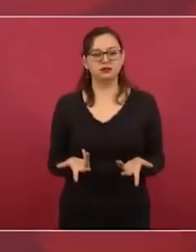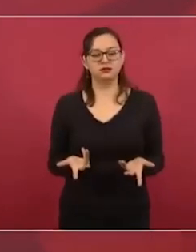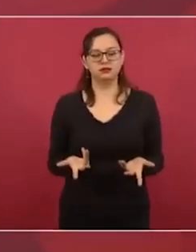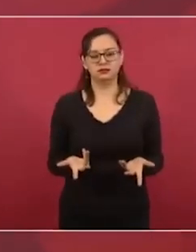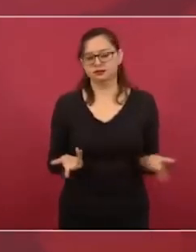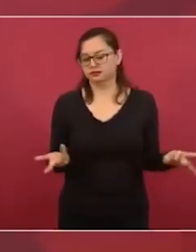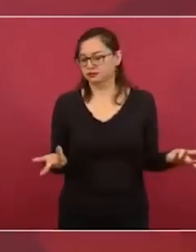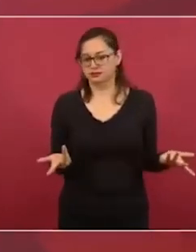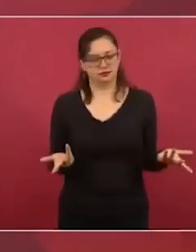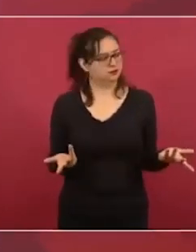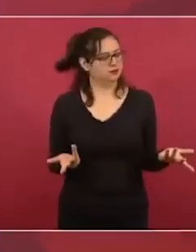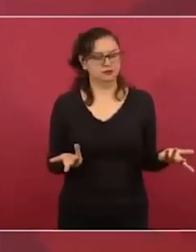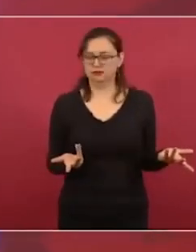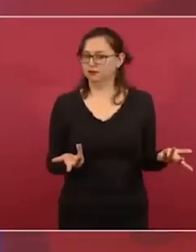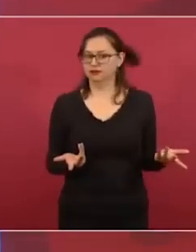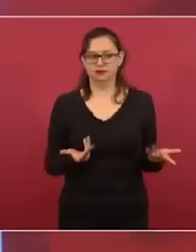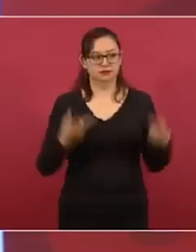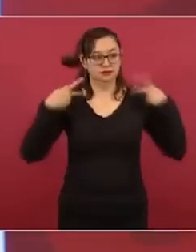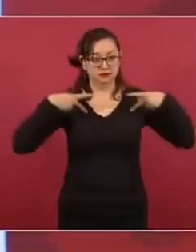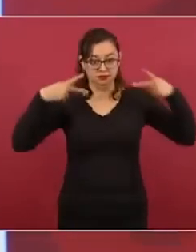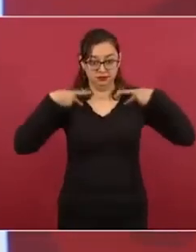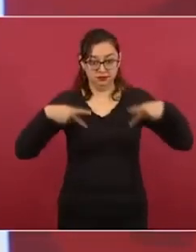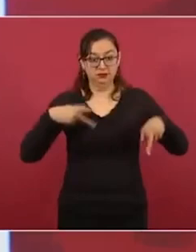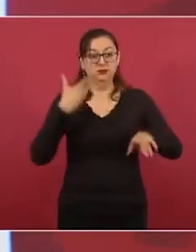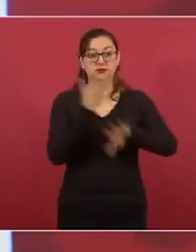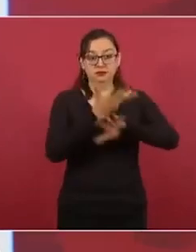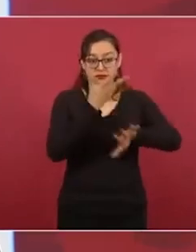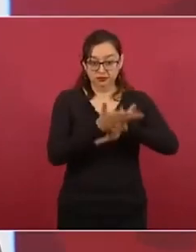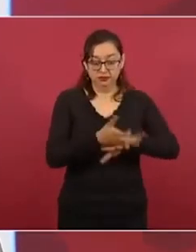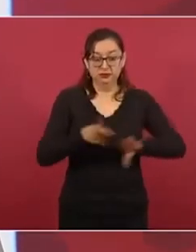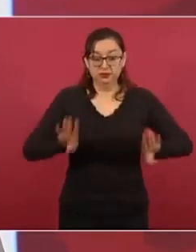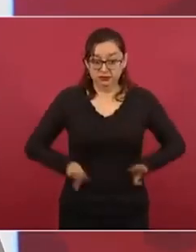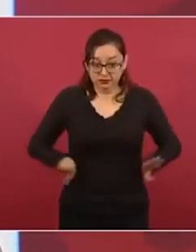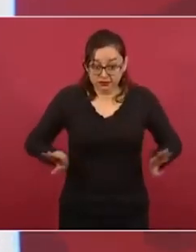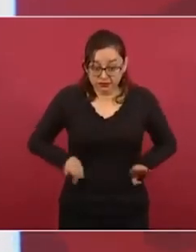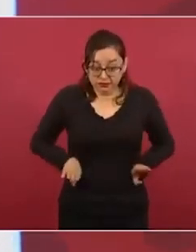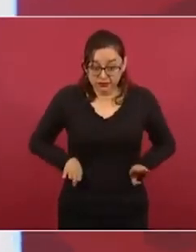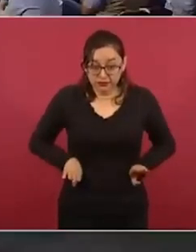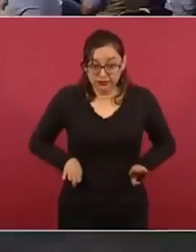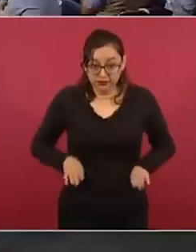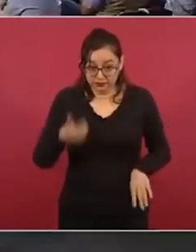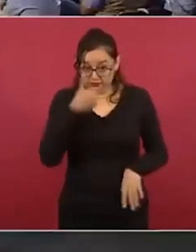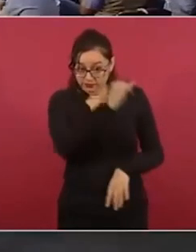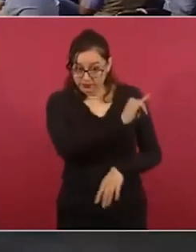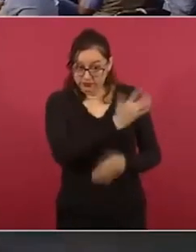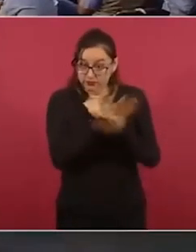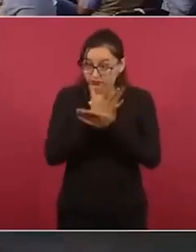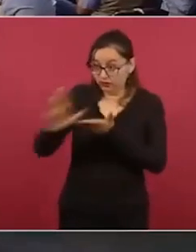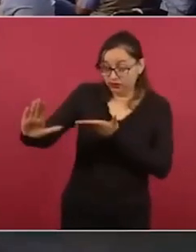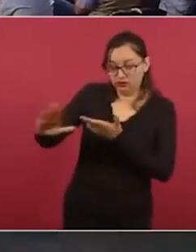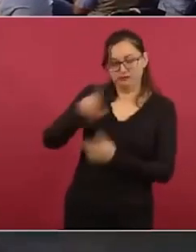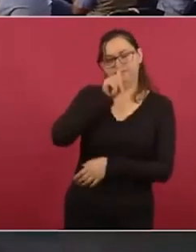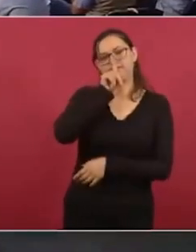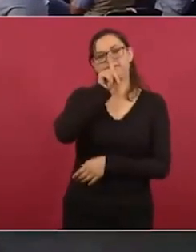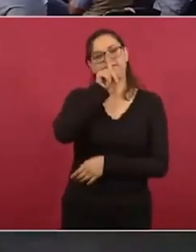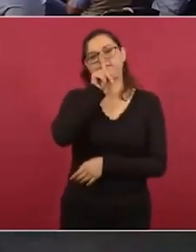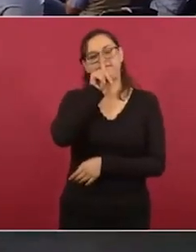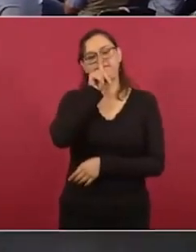Pero eso no es el pueblo de Estados Unidos, eso no es la mayoría del pueblo de Estados Unidos.